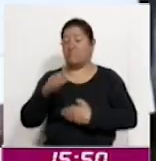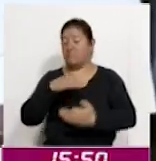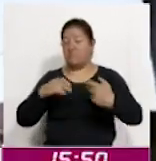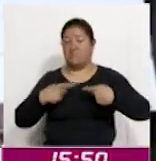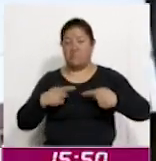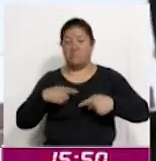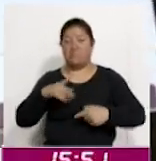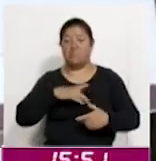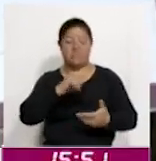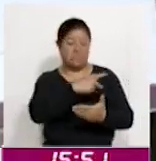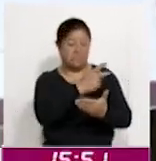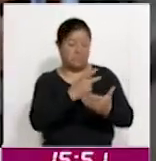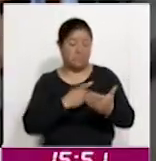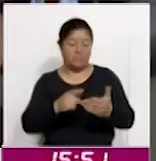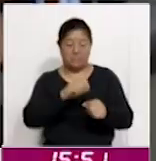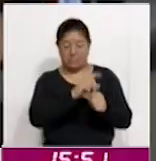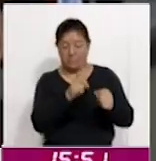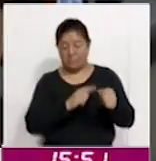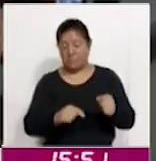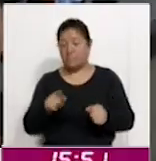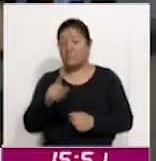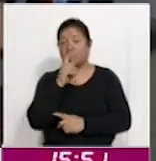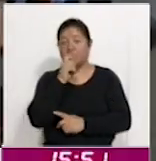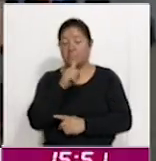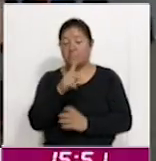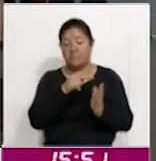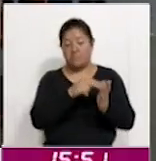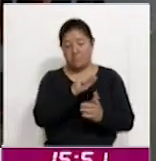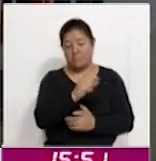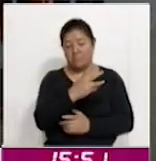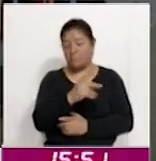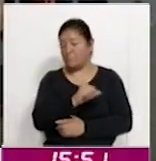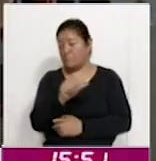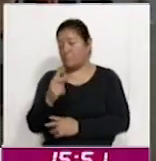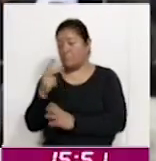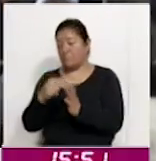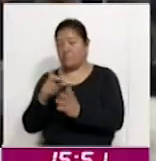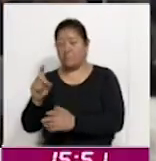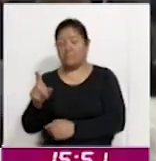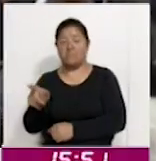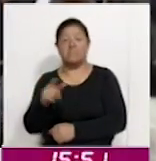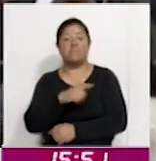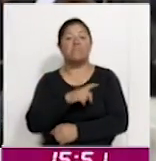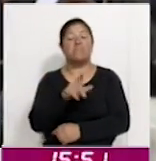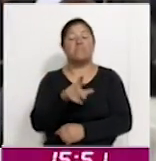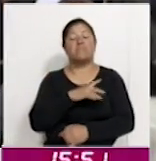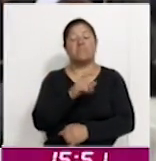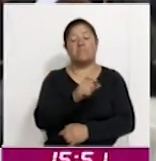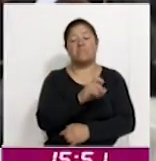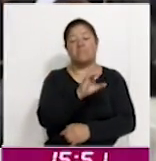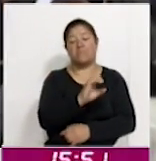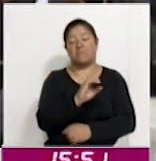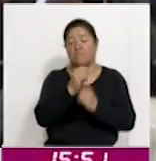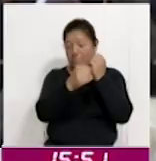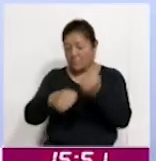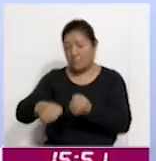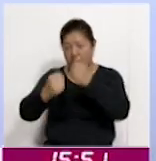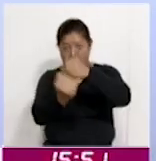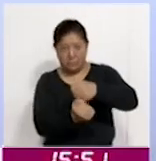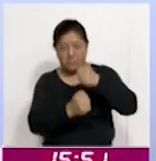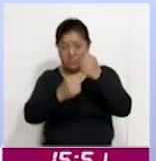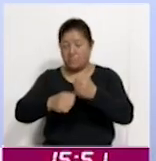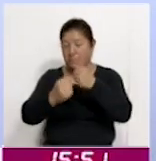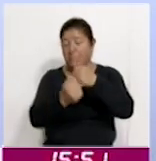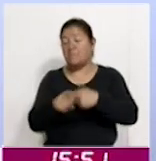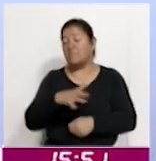Hídrico 2024-2030. En Xochimilco, Ciudad de México, se realizó el evento que estuvo encabezado por la